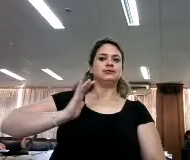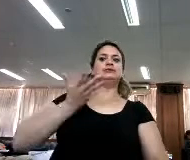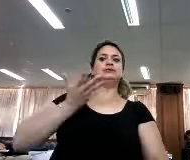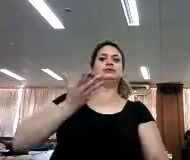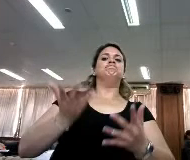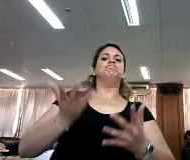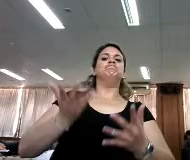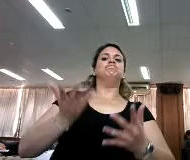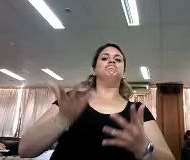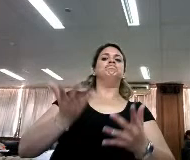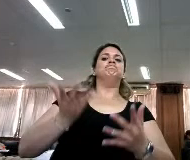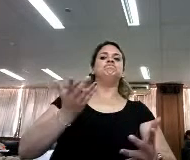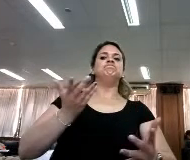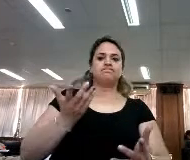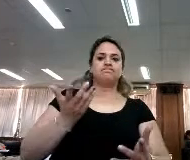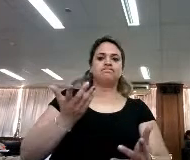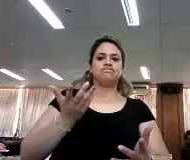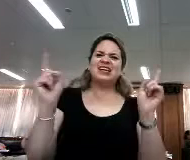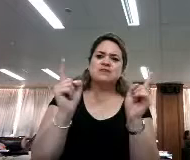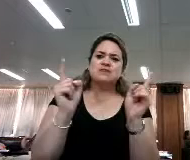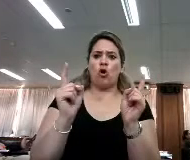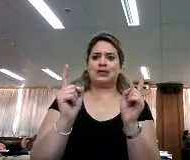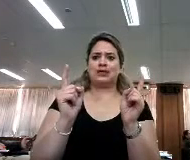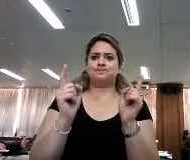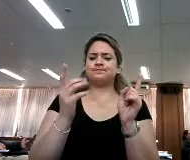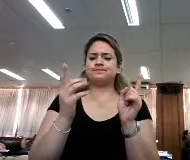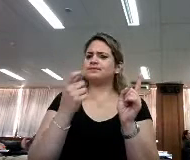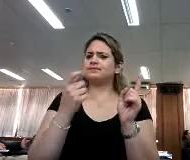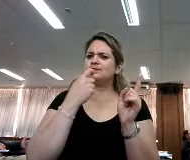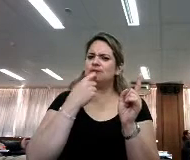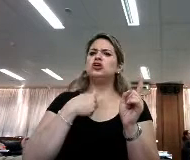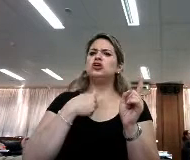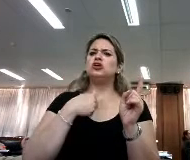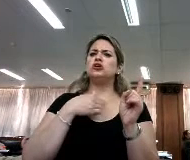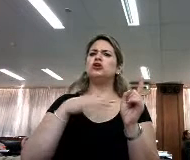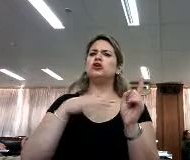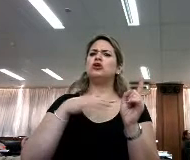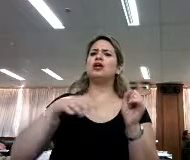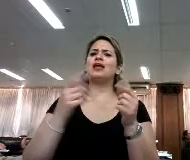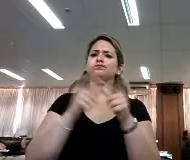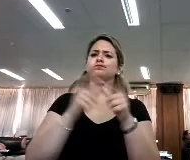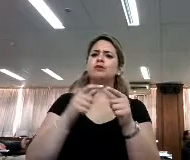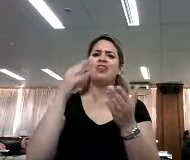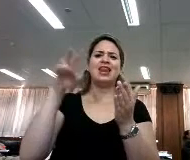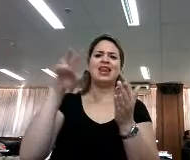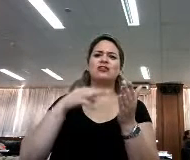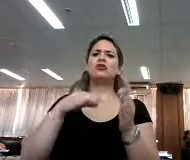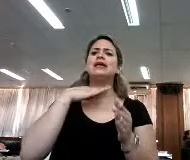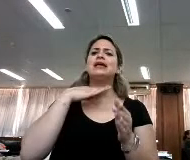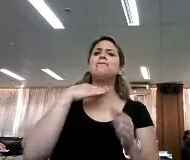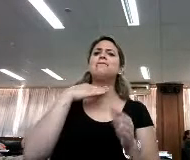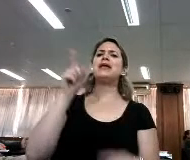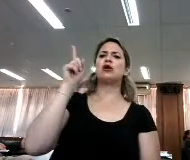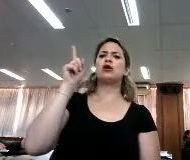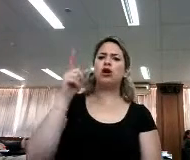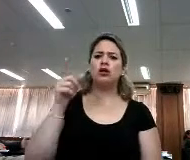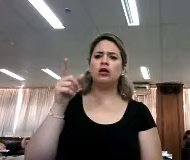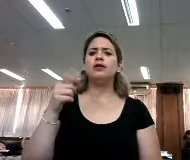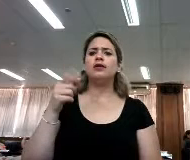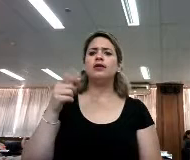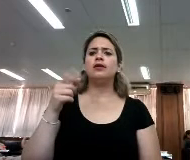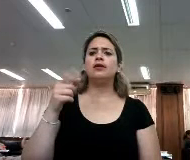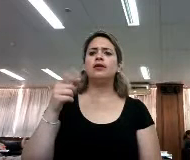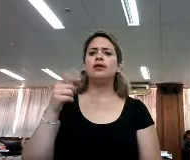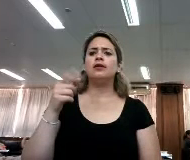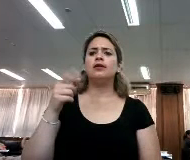frases cortas, yo lo comentaba, yo pertenezco al comité de lectura de IBI México y muchas veces hemos comentado que cada vez